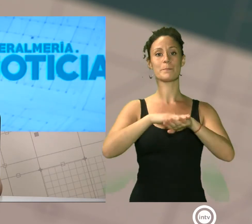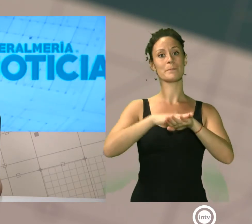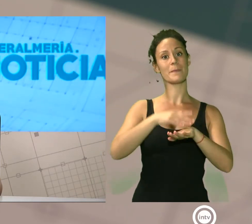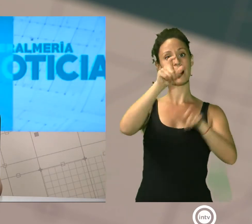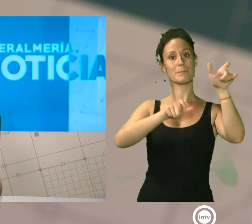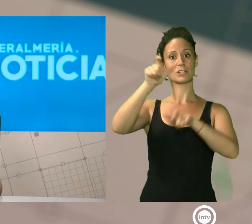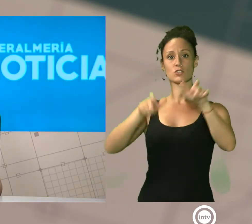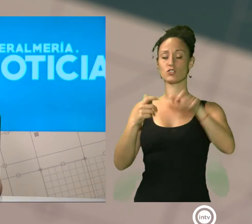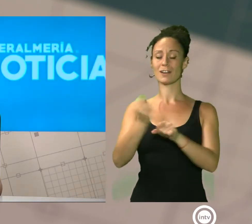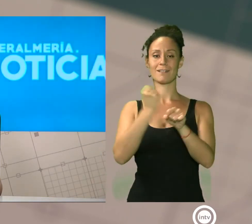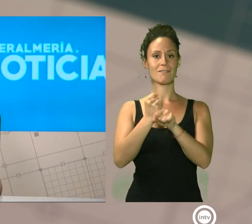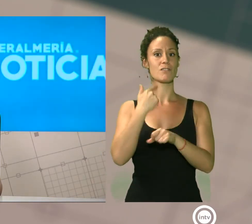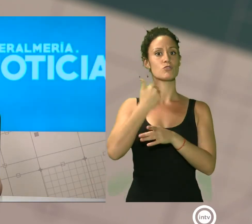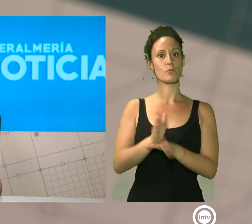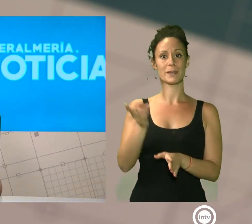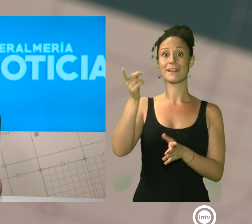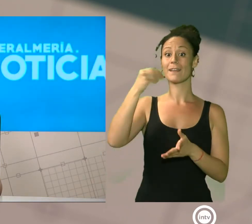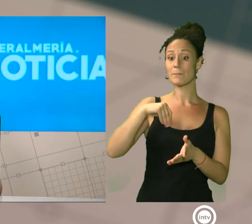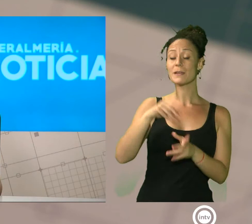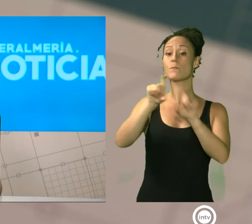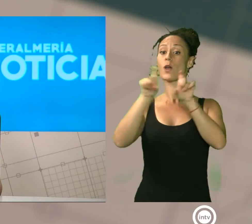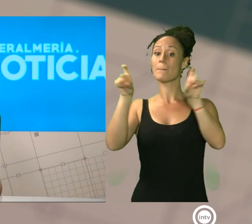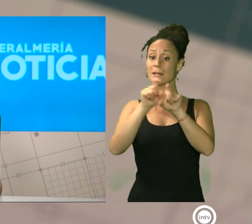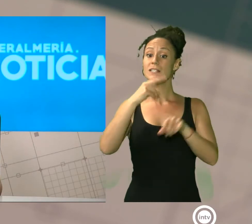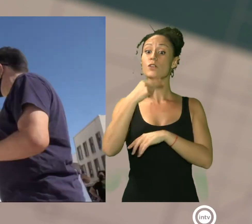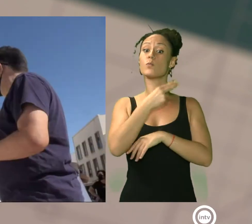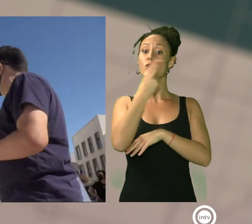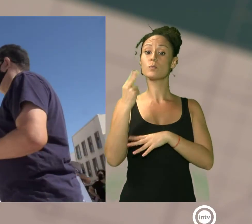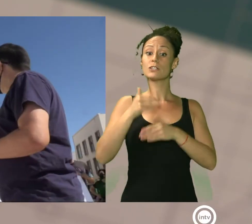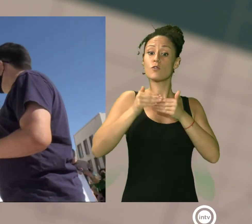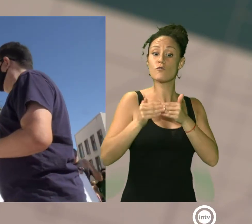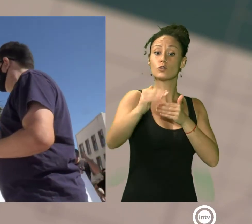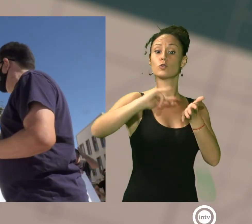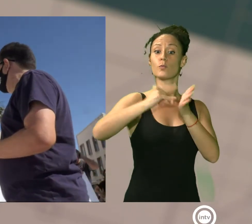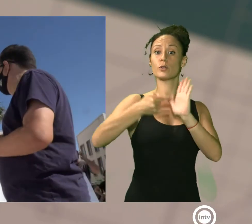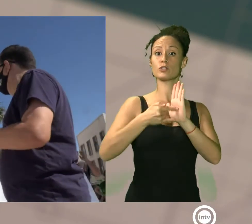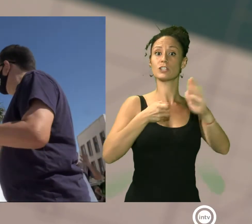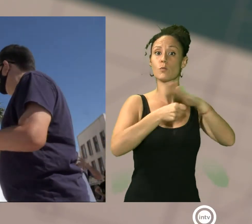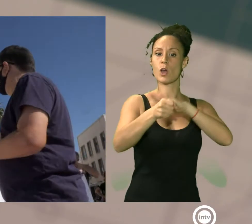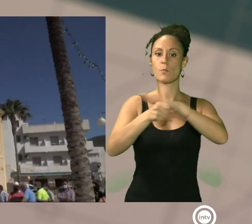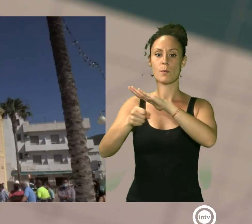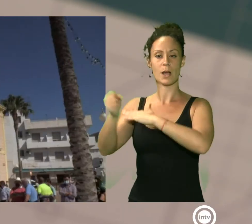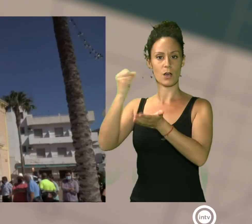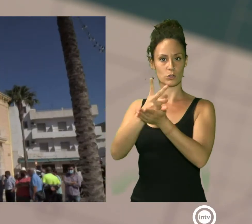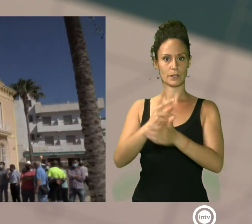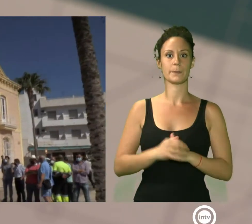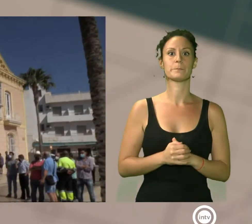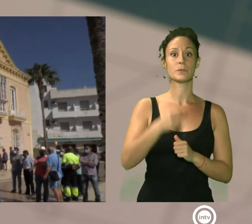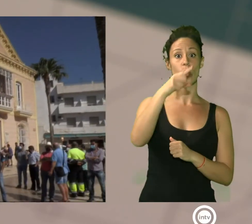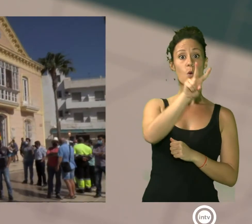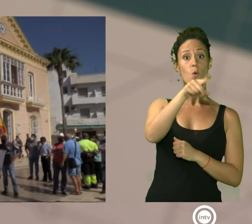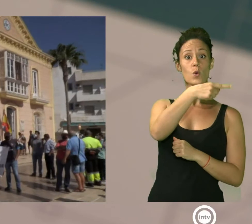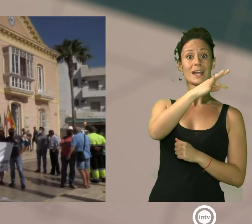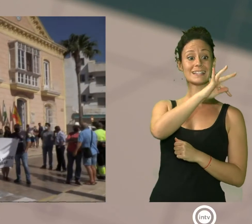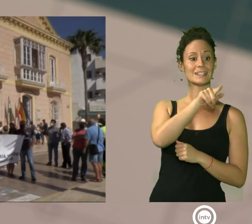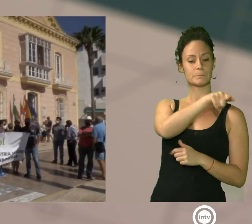empresa se compromete a contar con estos para futuros proyectos. UGT ha pedido una transición energética justa, con la que